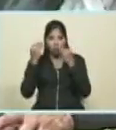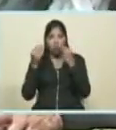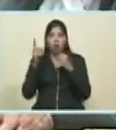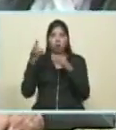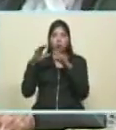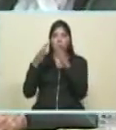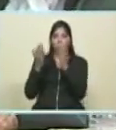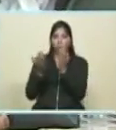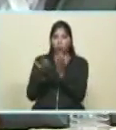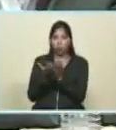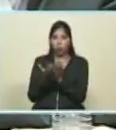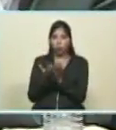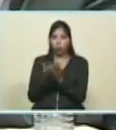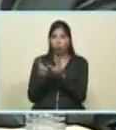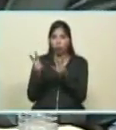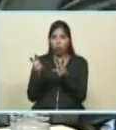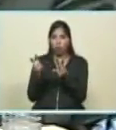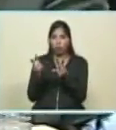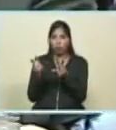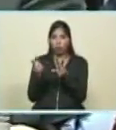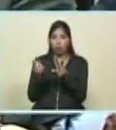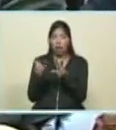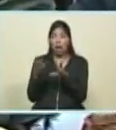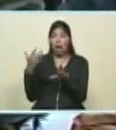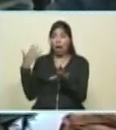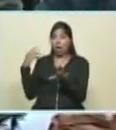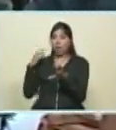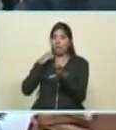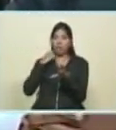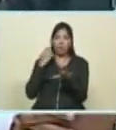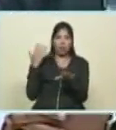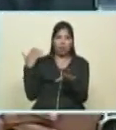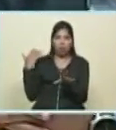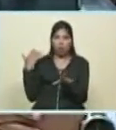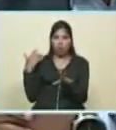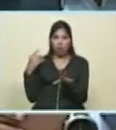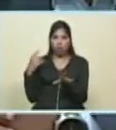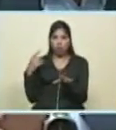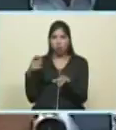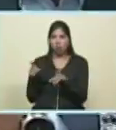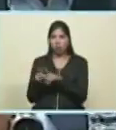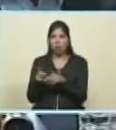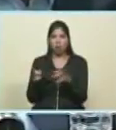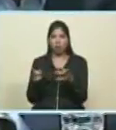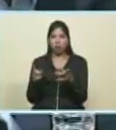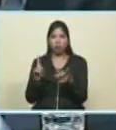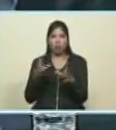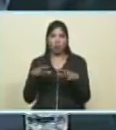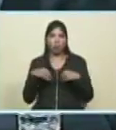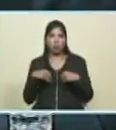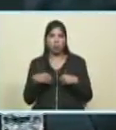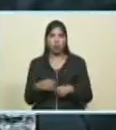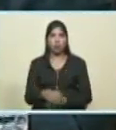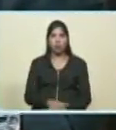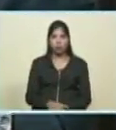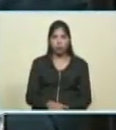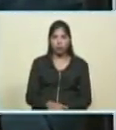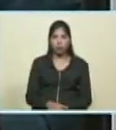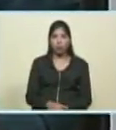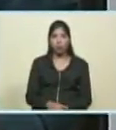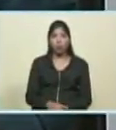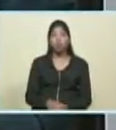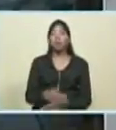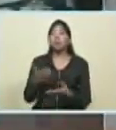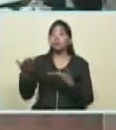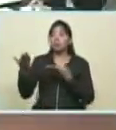viejo mundo nunca jamás nunca jamás no los va a perdonar así que bueno en cada campo la relación con China